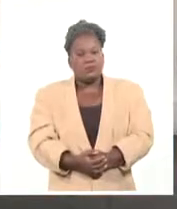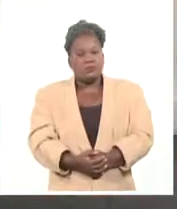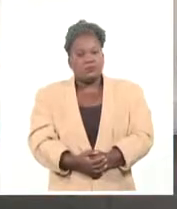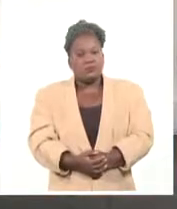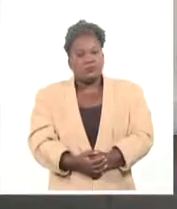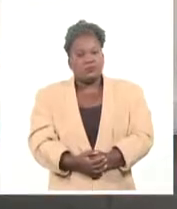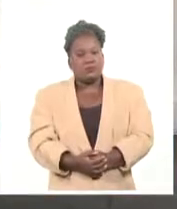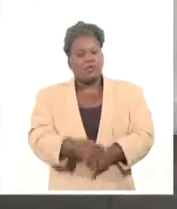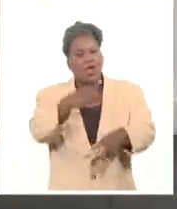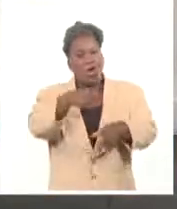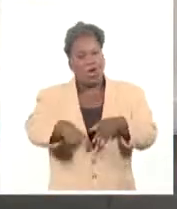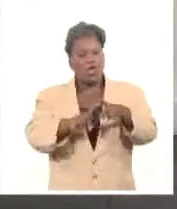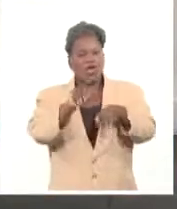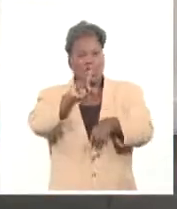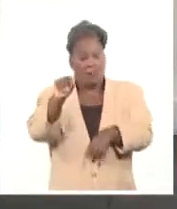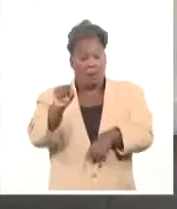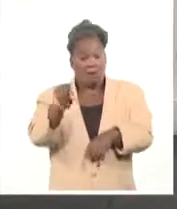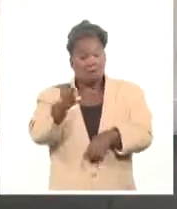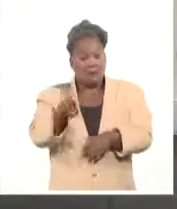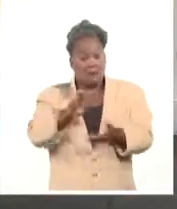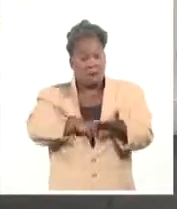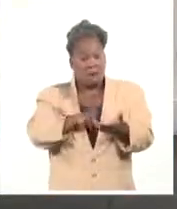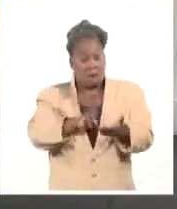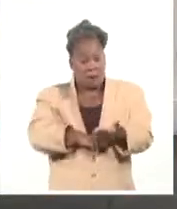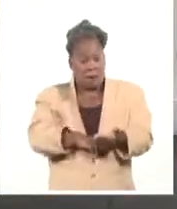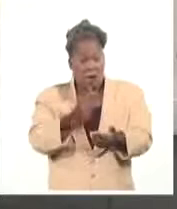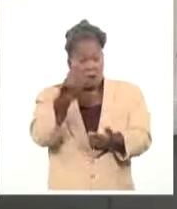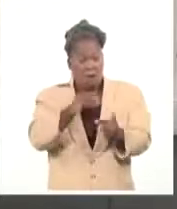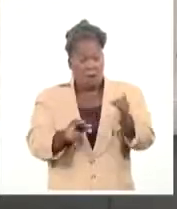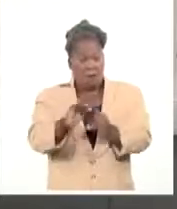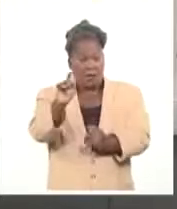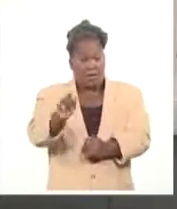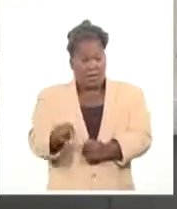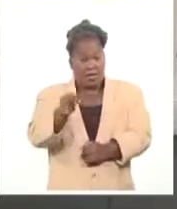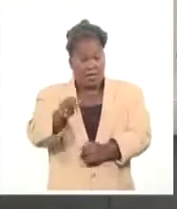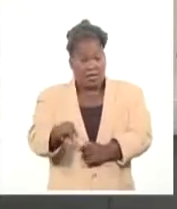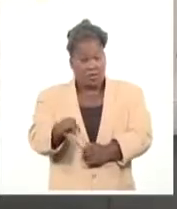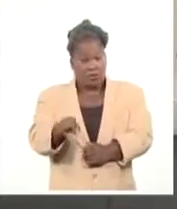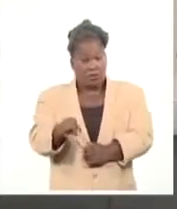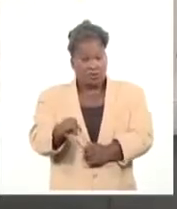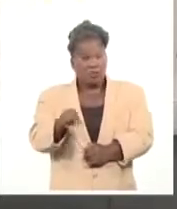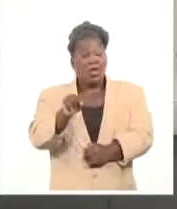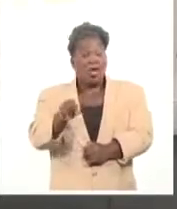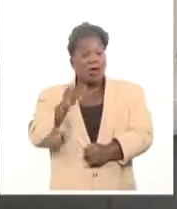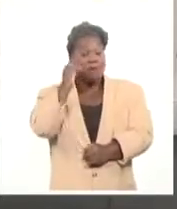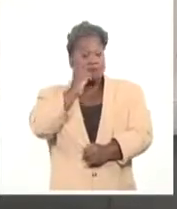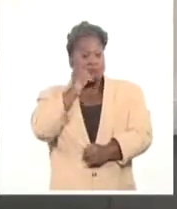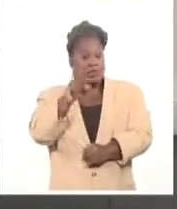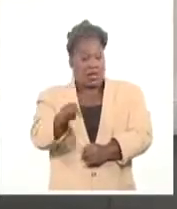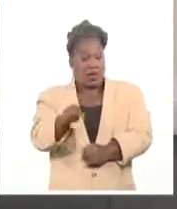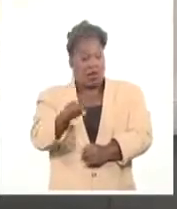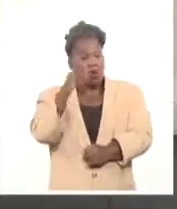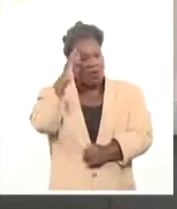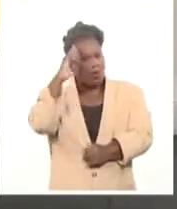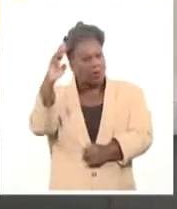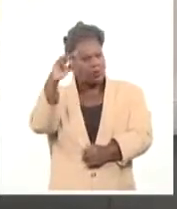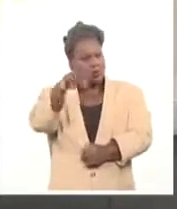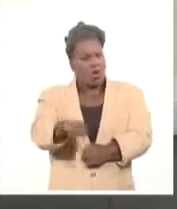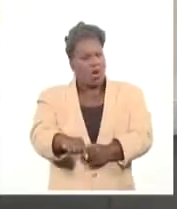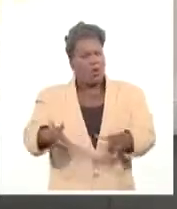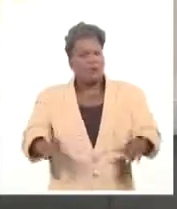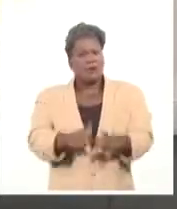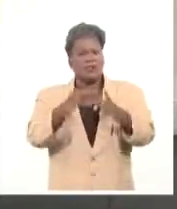Cambiamos de tema, el miembro del buro político y primer ministro de la república Manuel Marrero Cruz rememoró hoy el